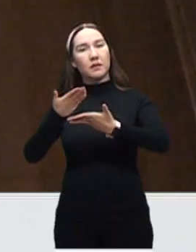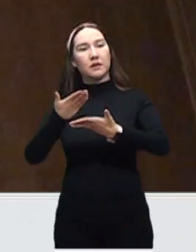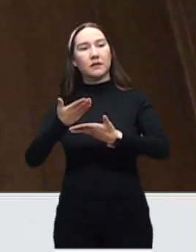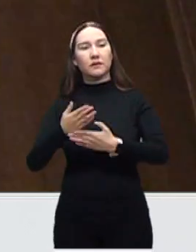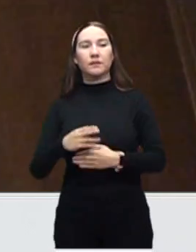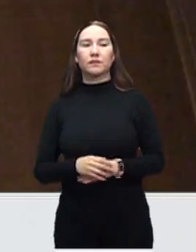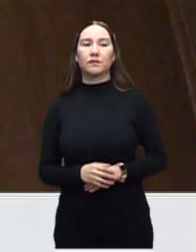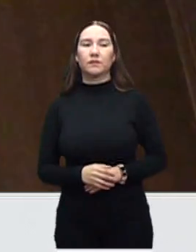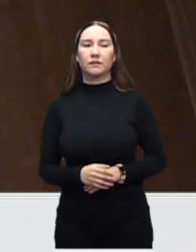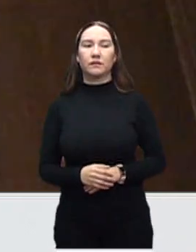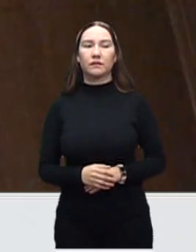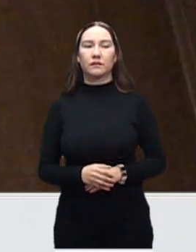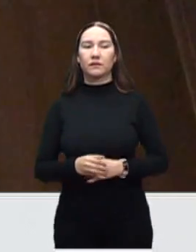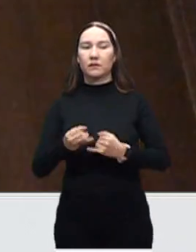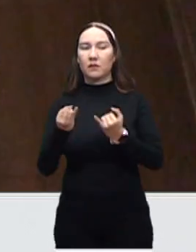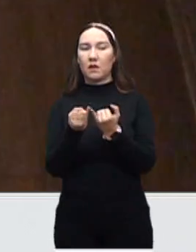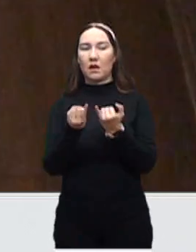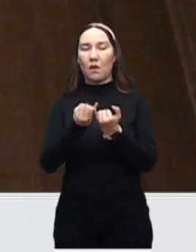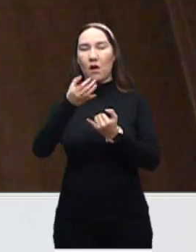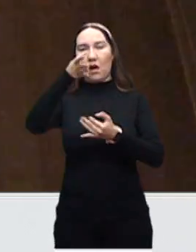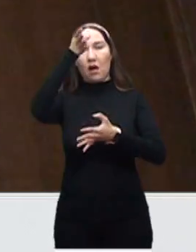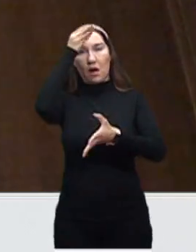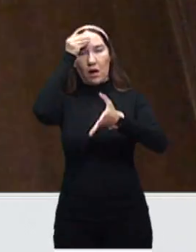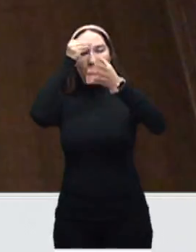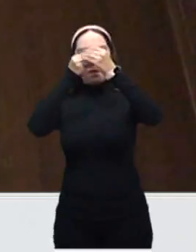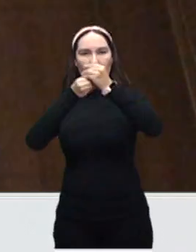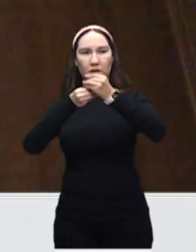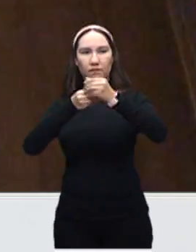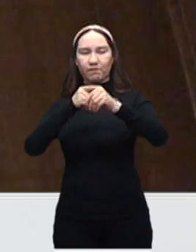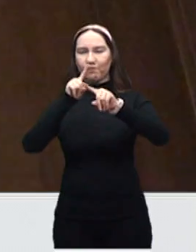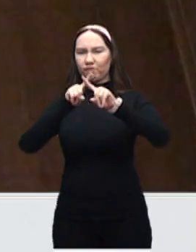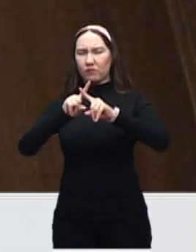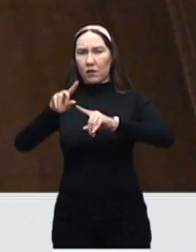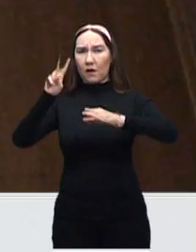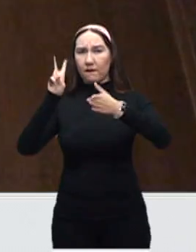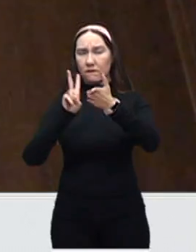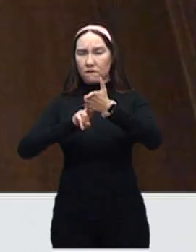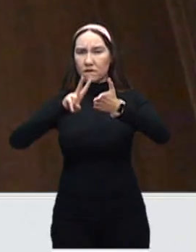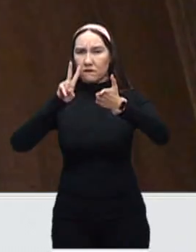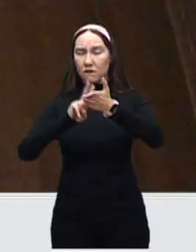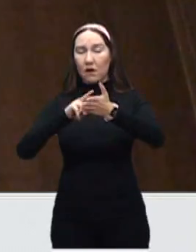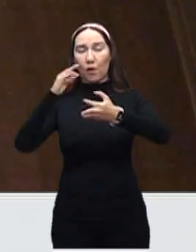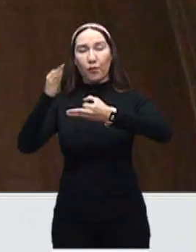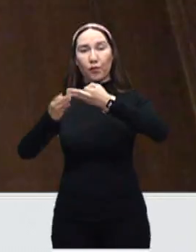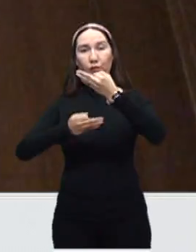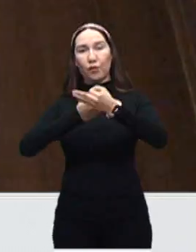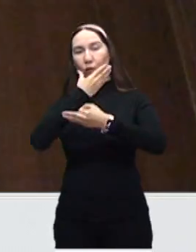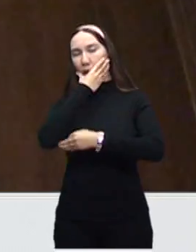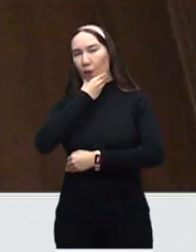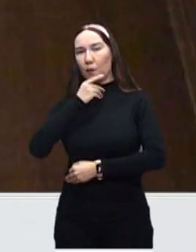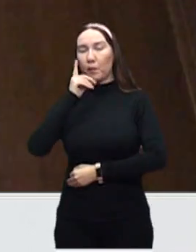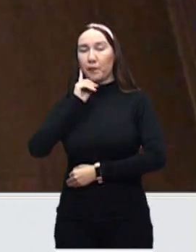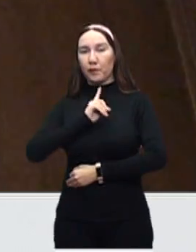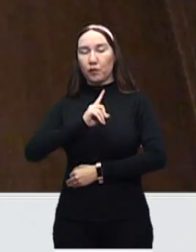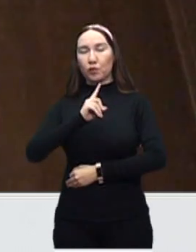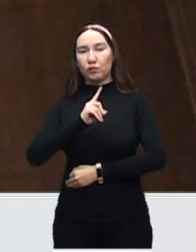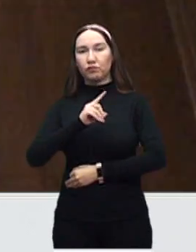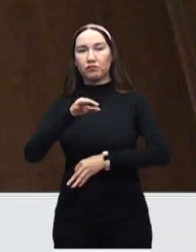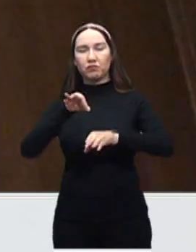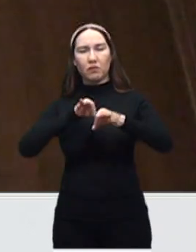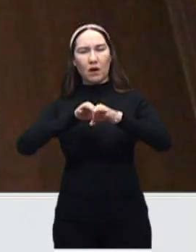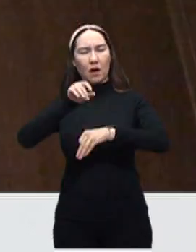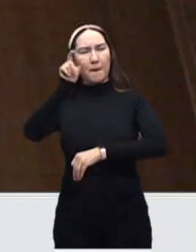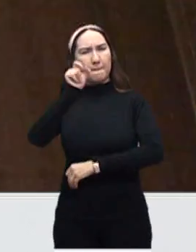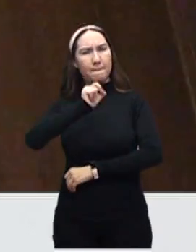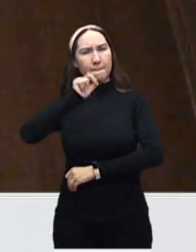pero también aprendiendo. Entonces, hay valores agregados, todos ellas y ellos que están de traslado son profesionales de la